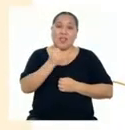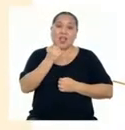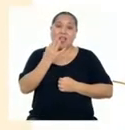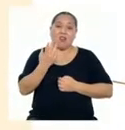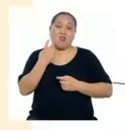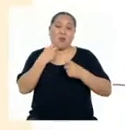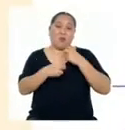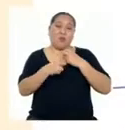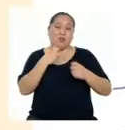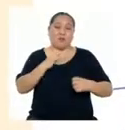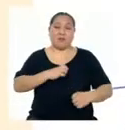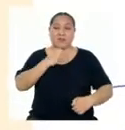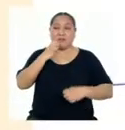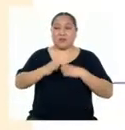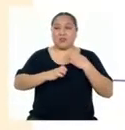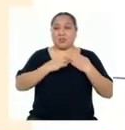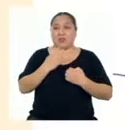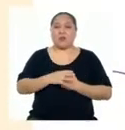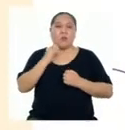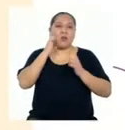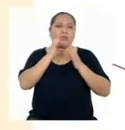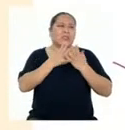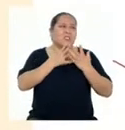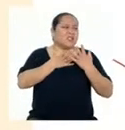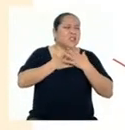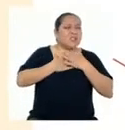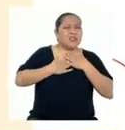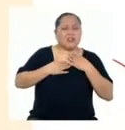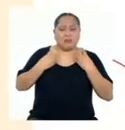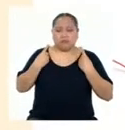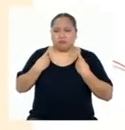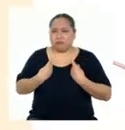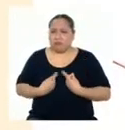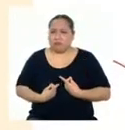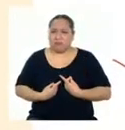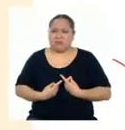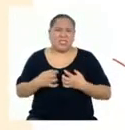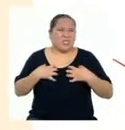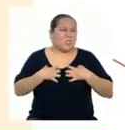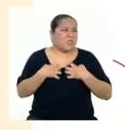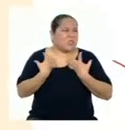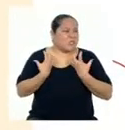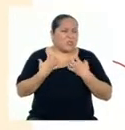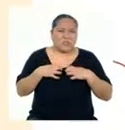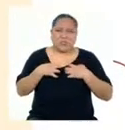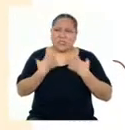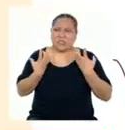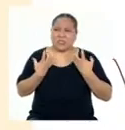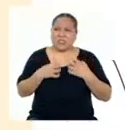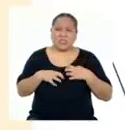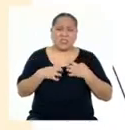algunos problemas emocionales, como ansiedad, depresión o mal humor constante.